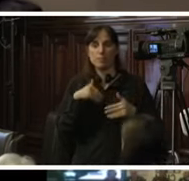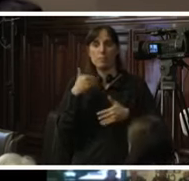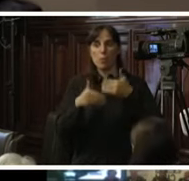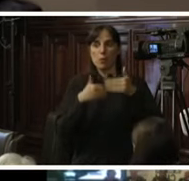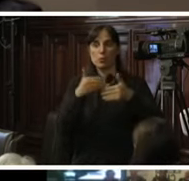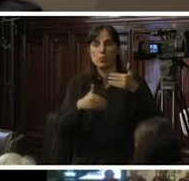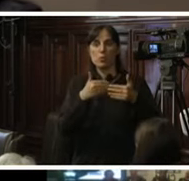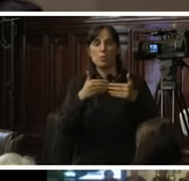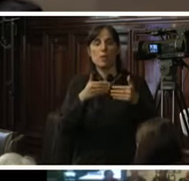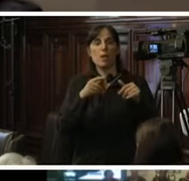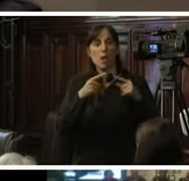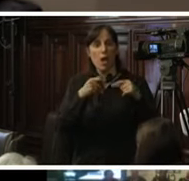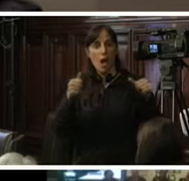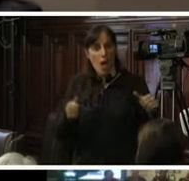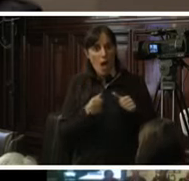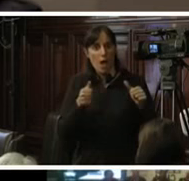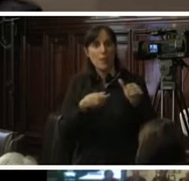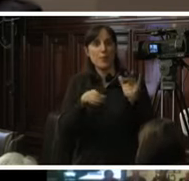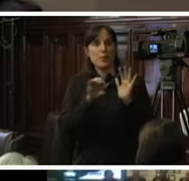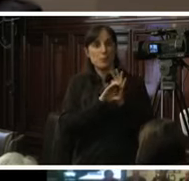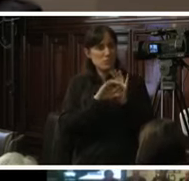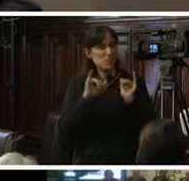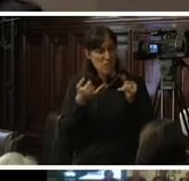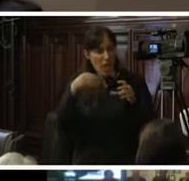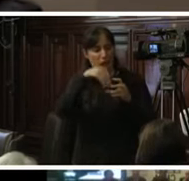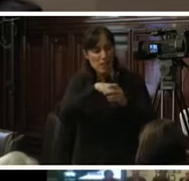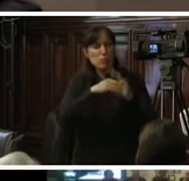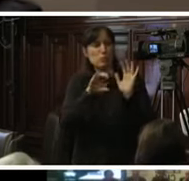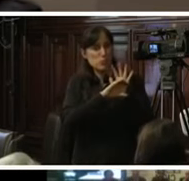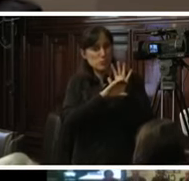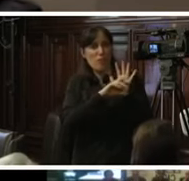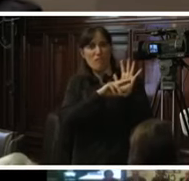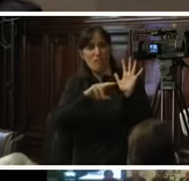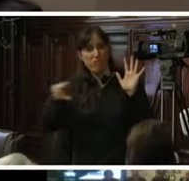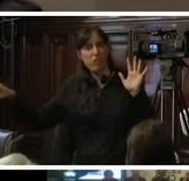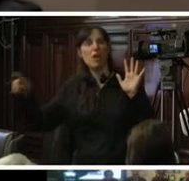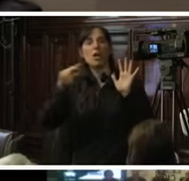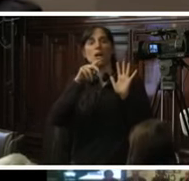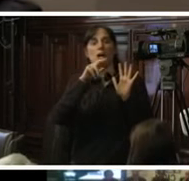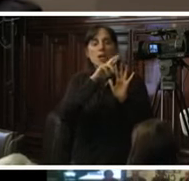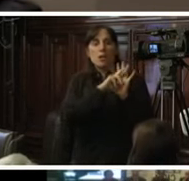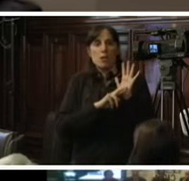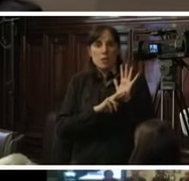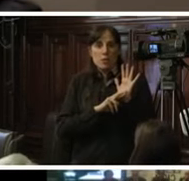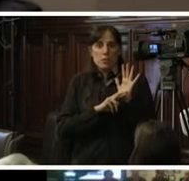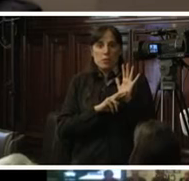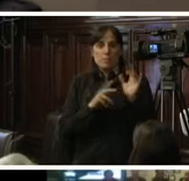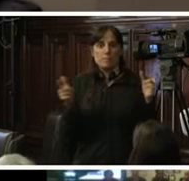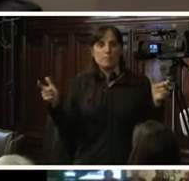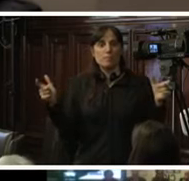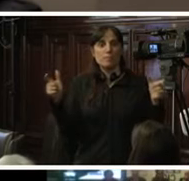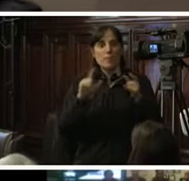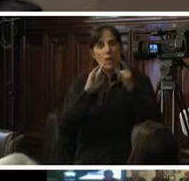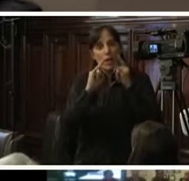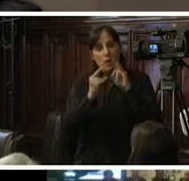acusación constitucional está previsto en la Constitución vigente y en el reglamento del Congreso y ella comprende